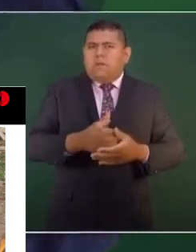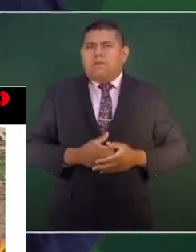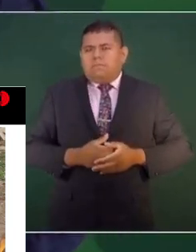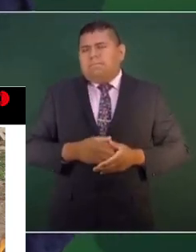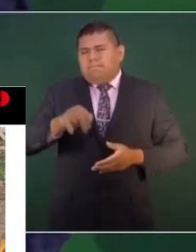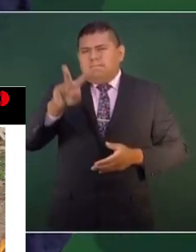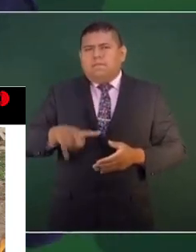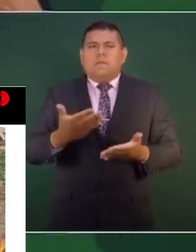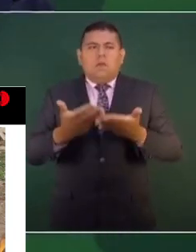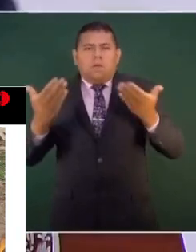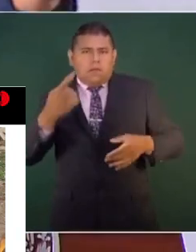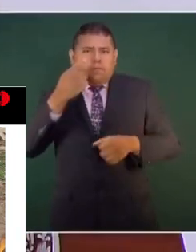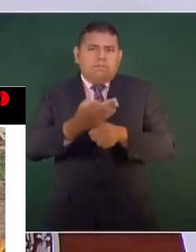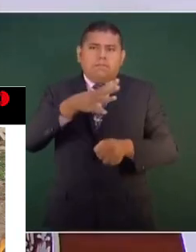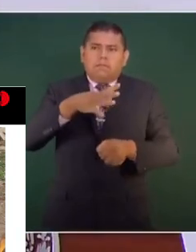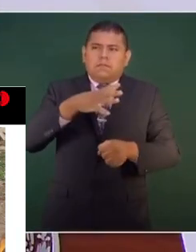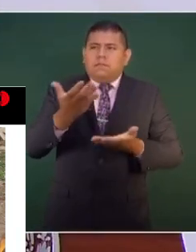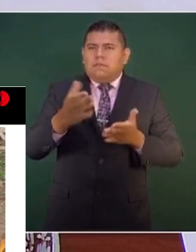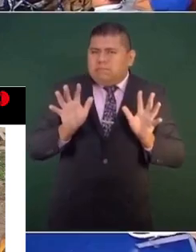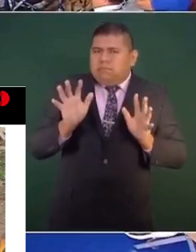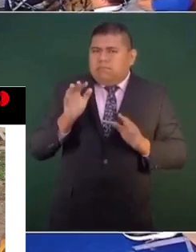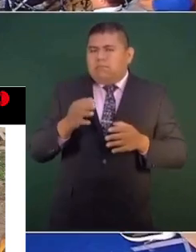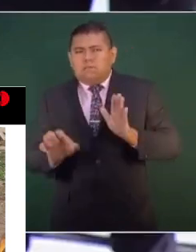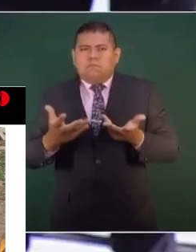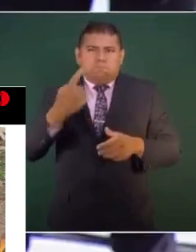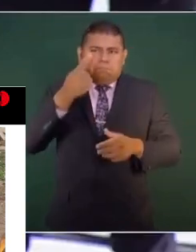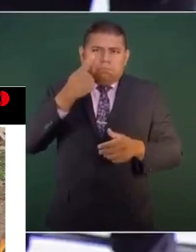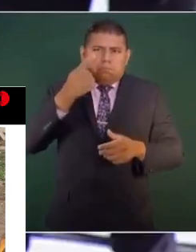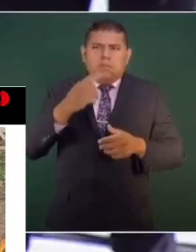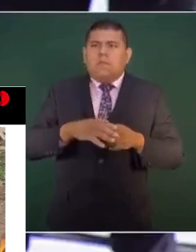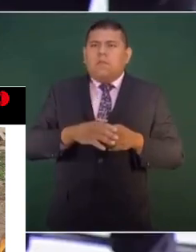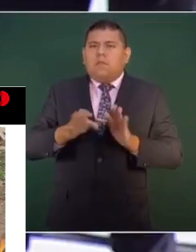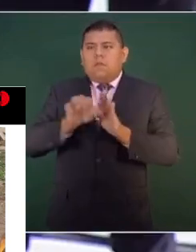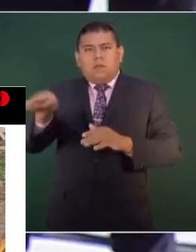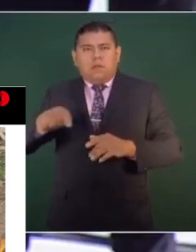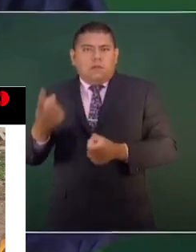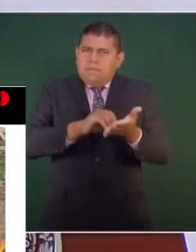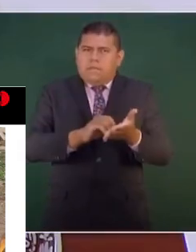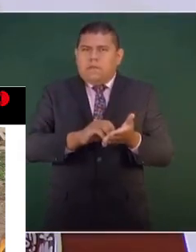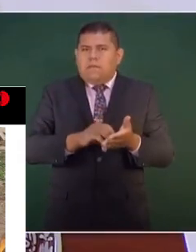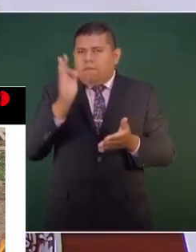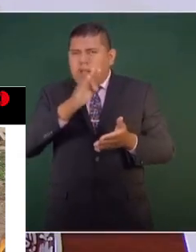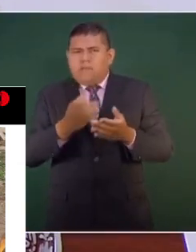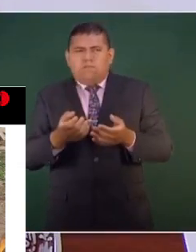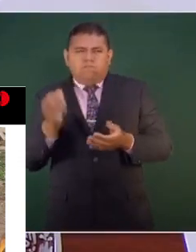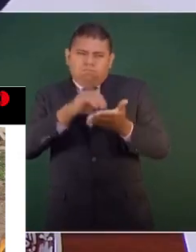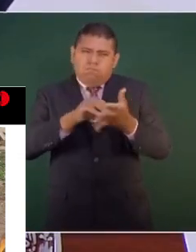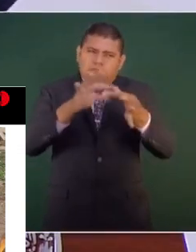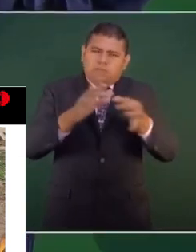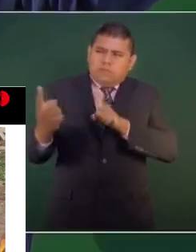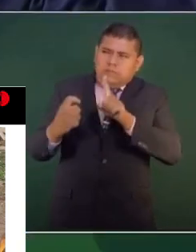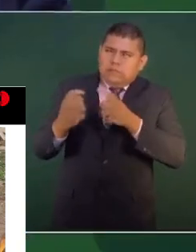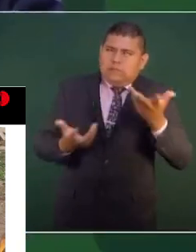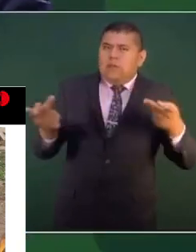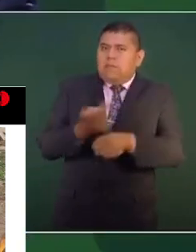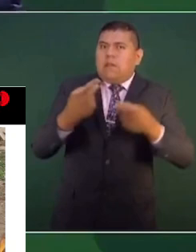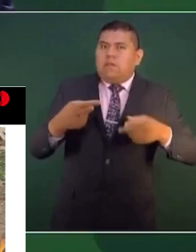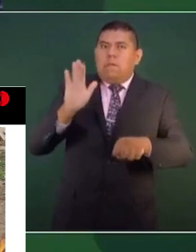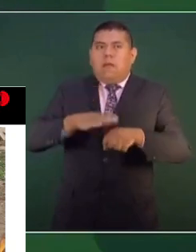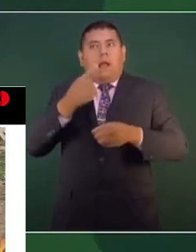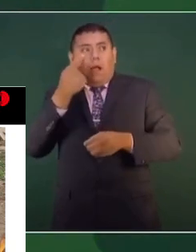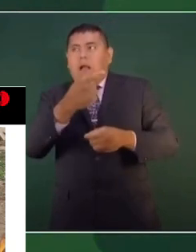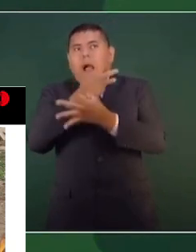ahora como tenemos diferencias con los medios de manipulación que no de información, pues todo se magnifica.